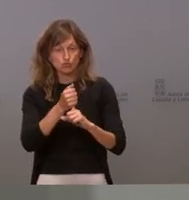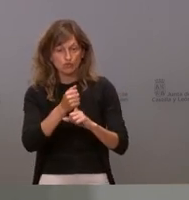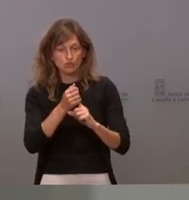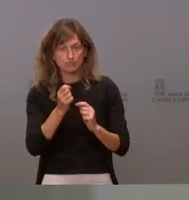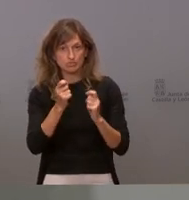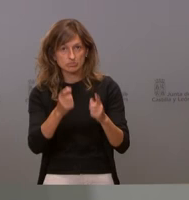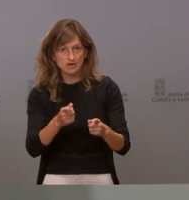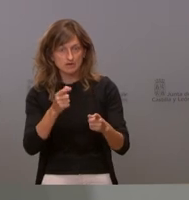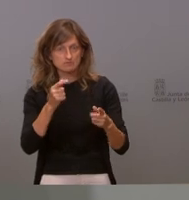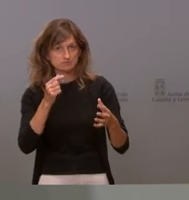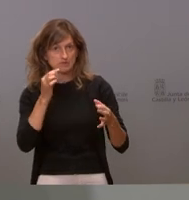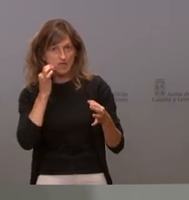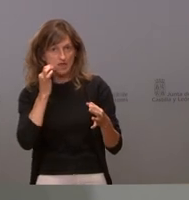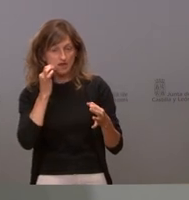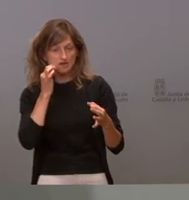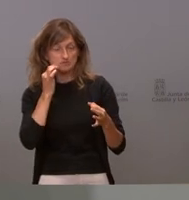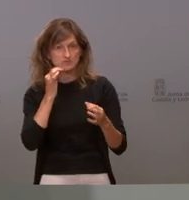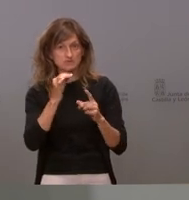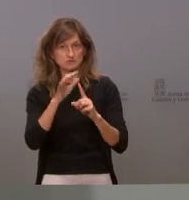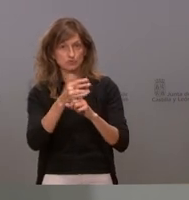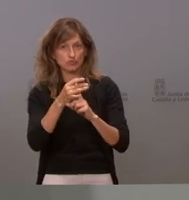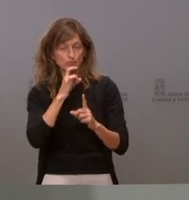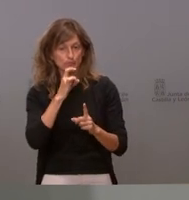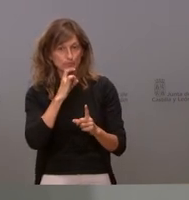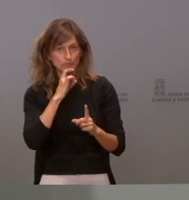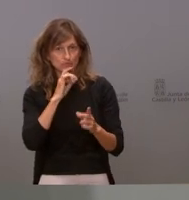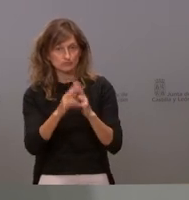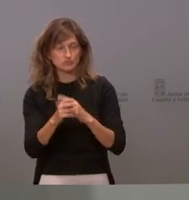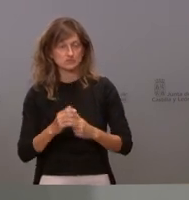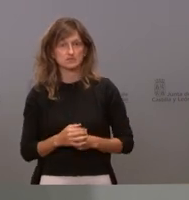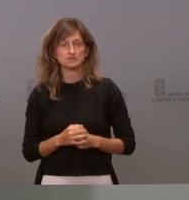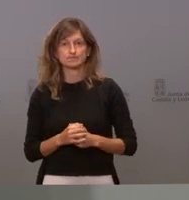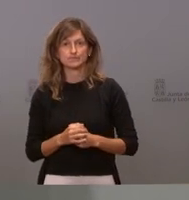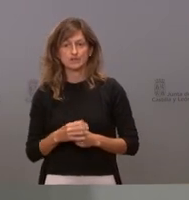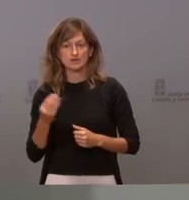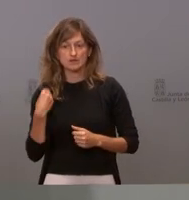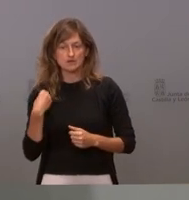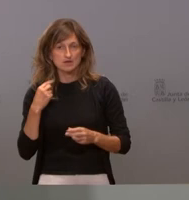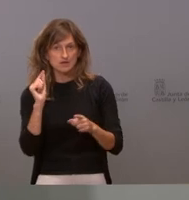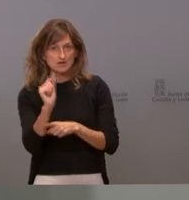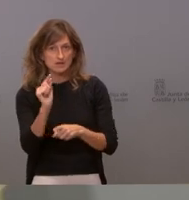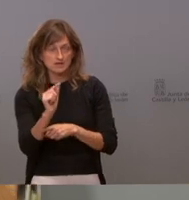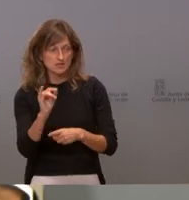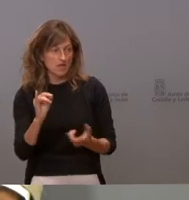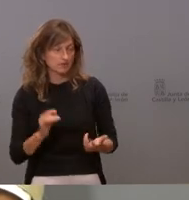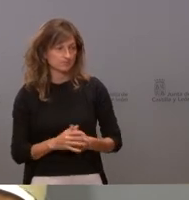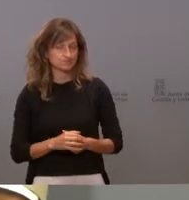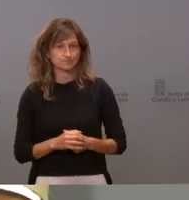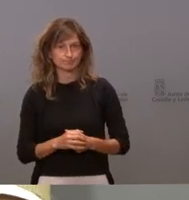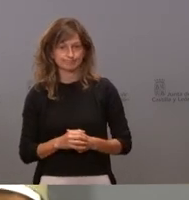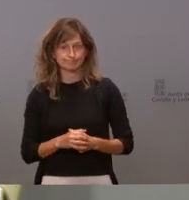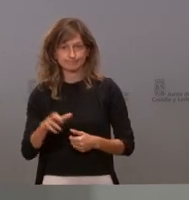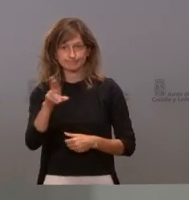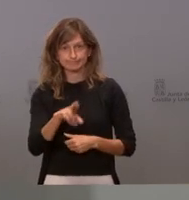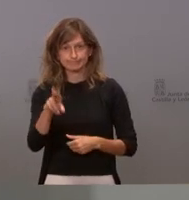afrontar una situación tan difícil como esta y para eso está el gobierno económico me pregunta si ha habido crítica digo mire yo le insisto